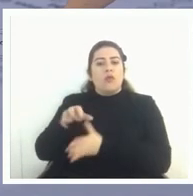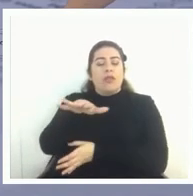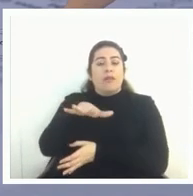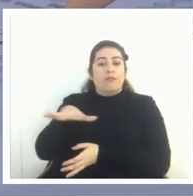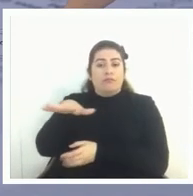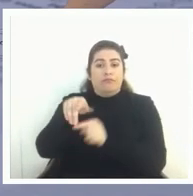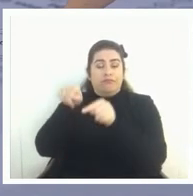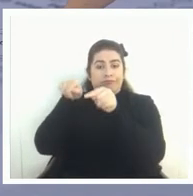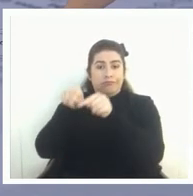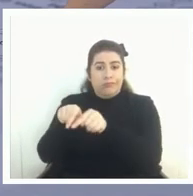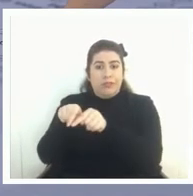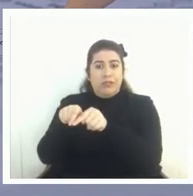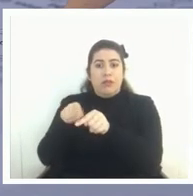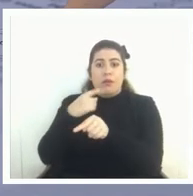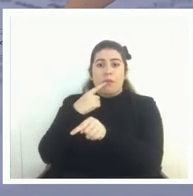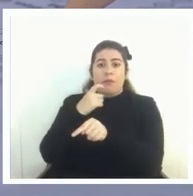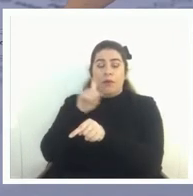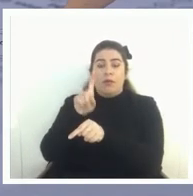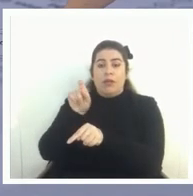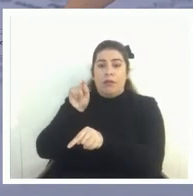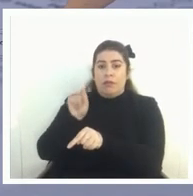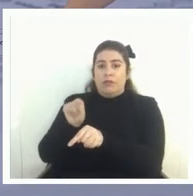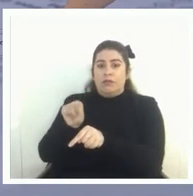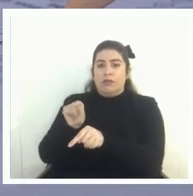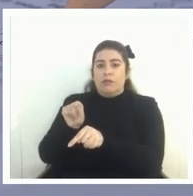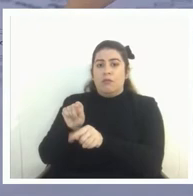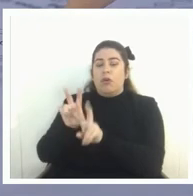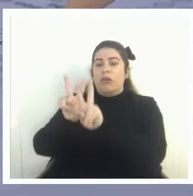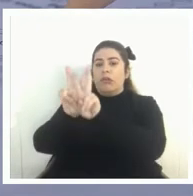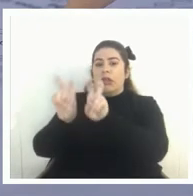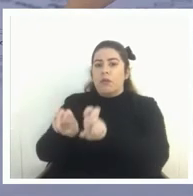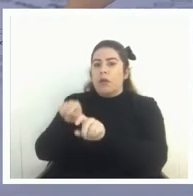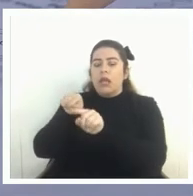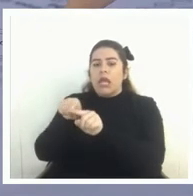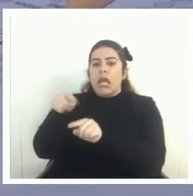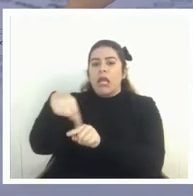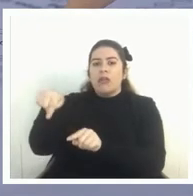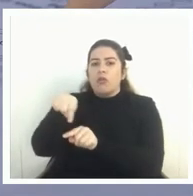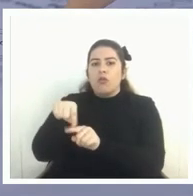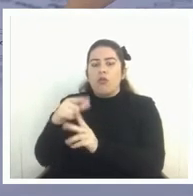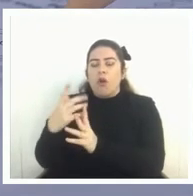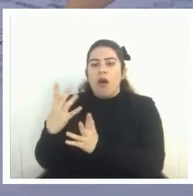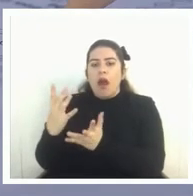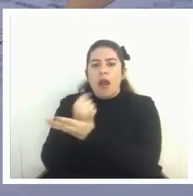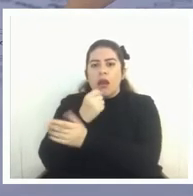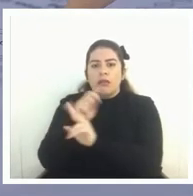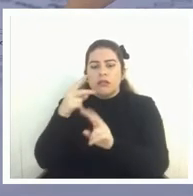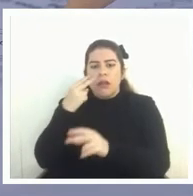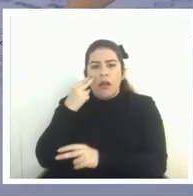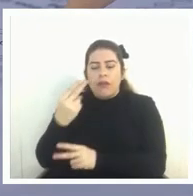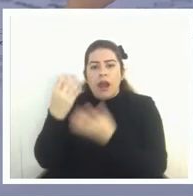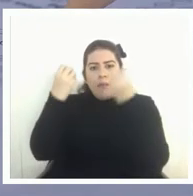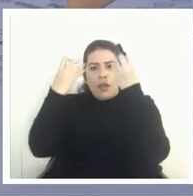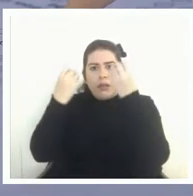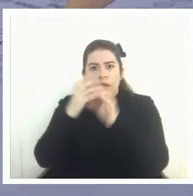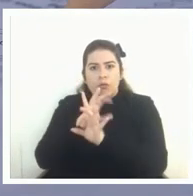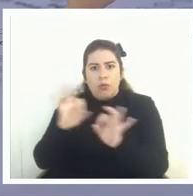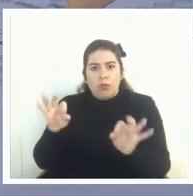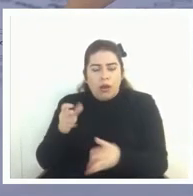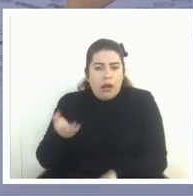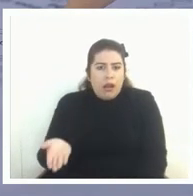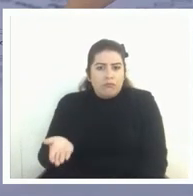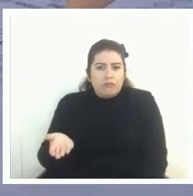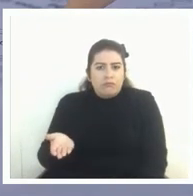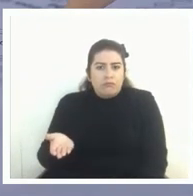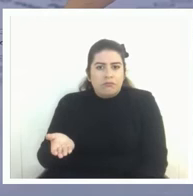estábamos preguntando por materias a las que no habían tenido ni una oportunidad de aprender y